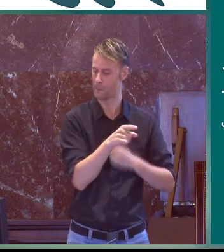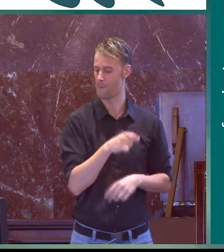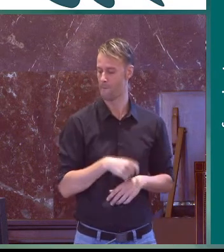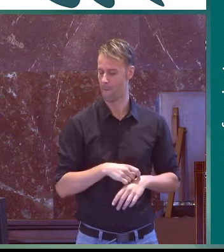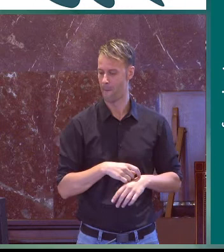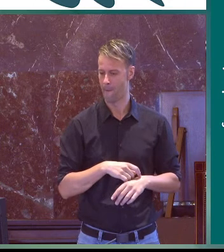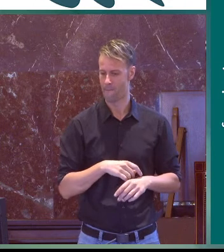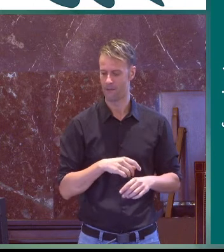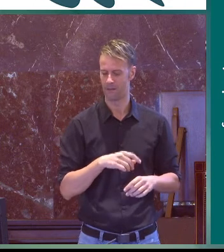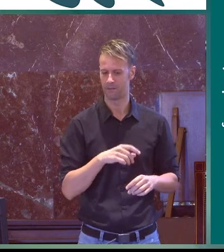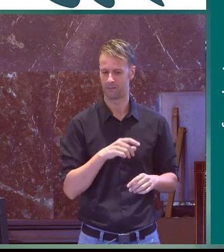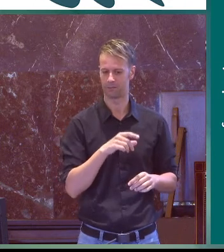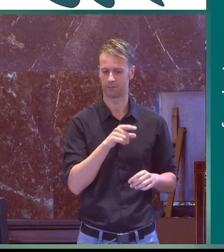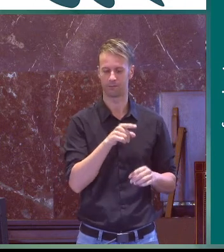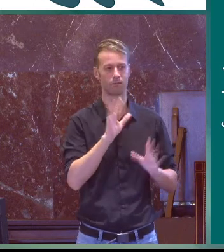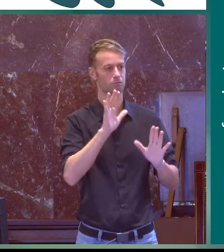sordo.